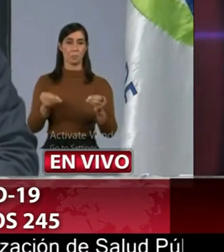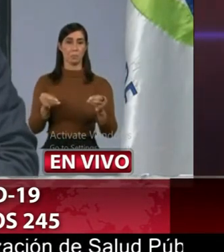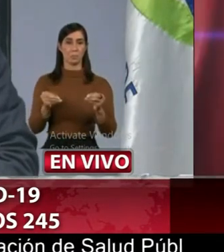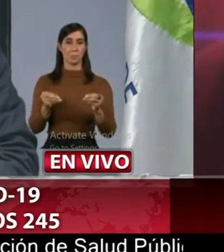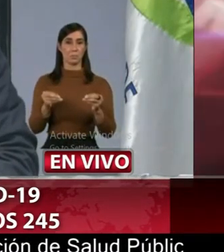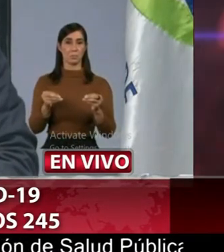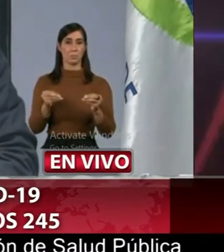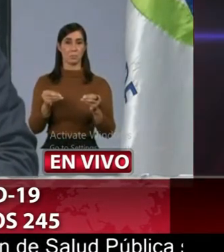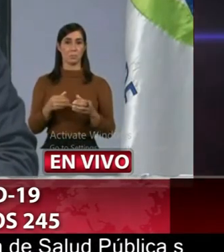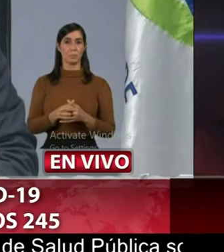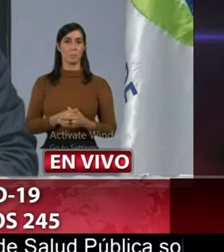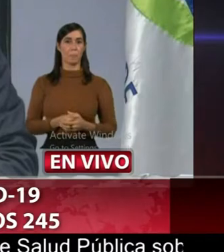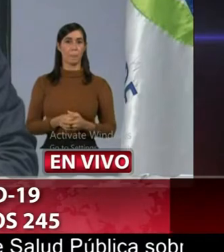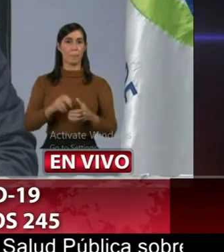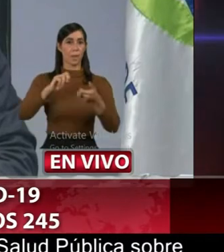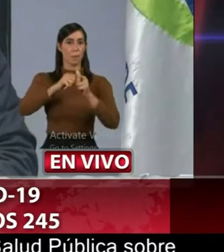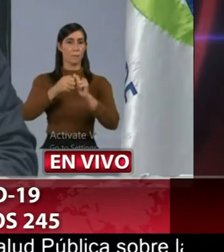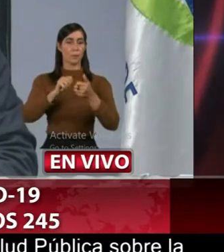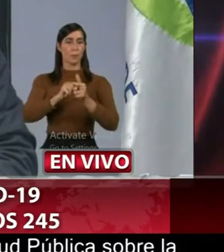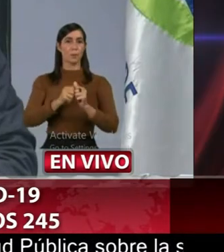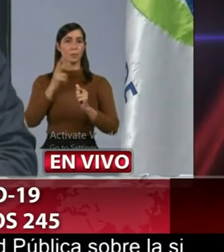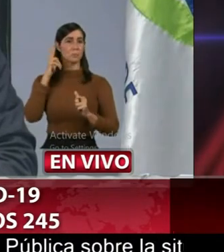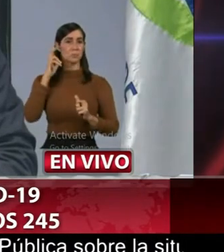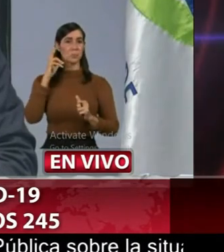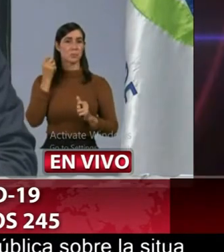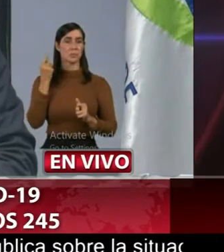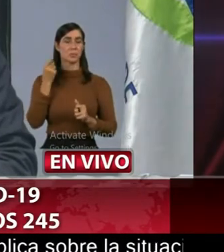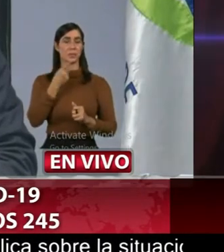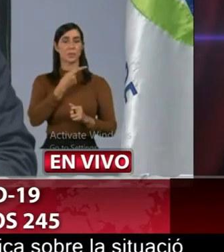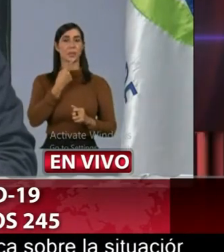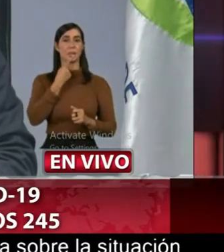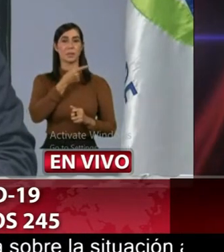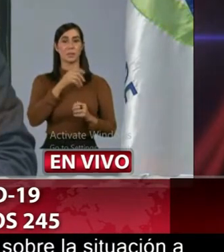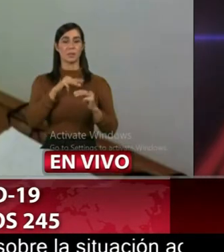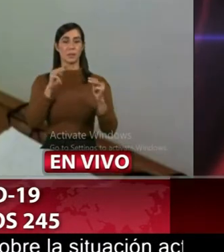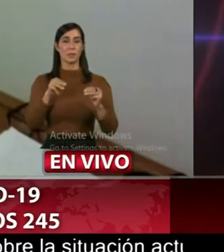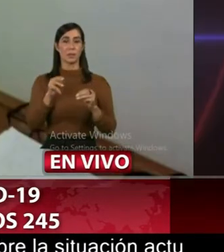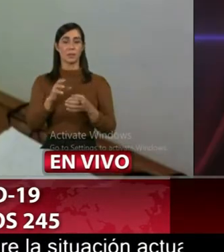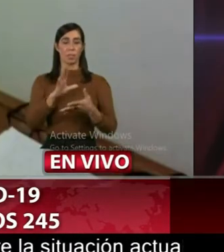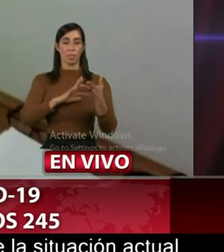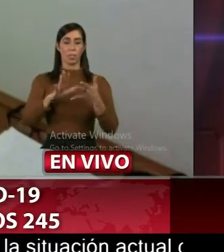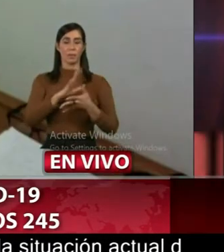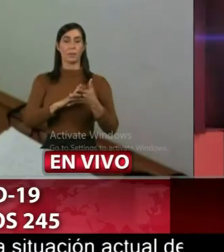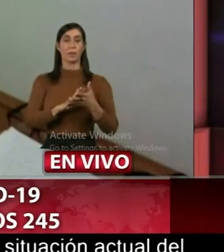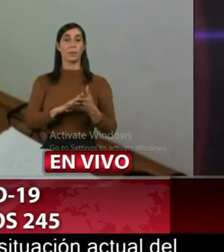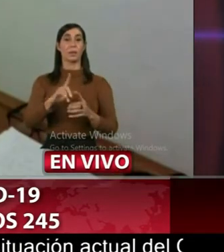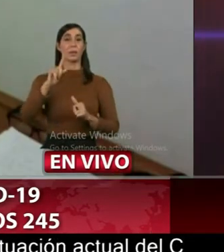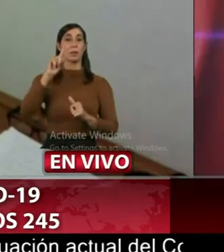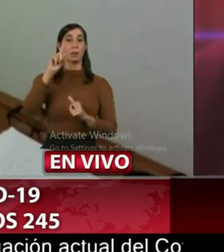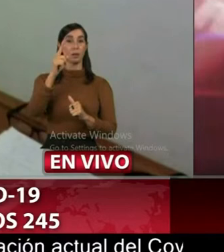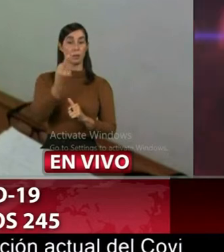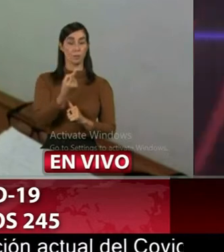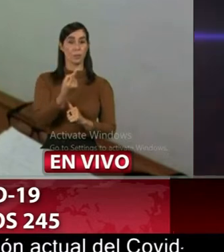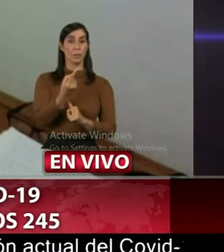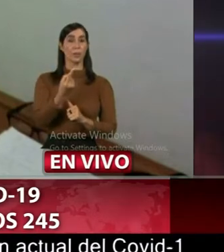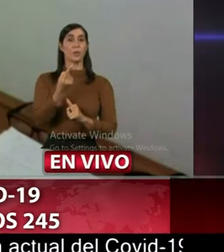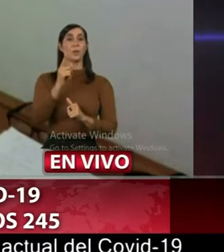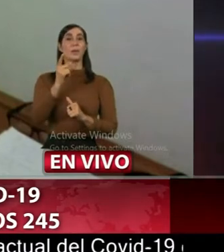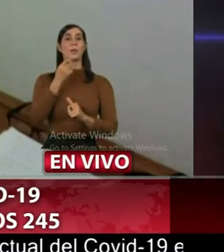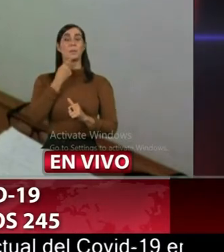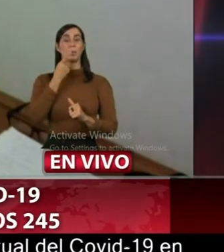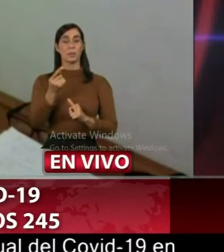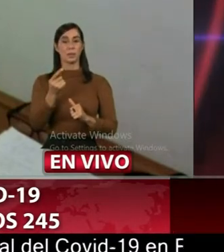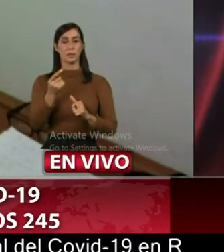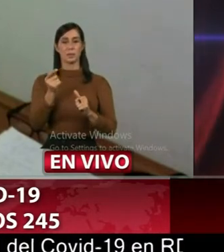hay un problema en el sonido no entendí lo primero hay que me diga si es que hay confusión